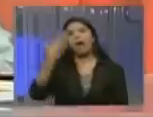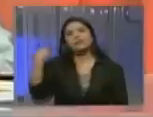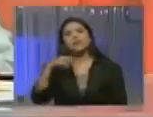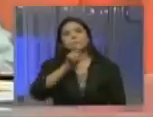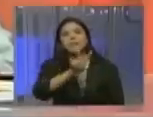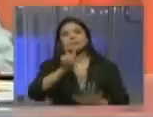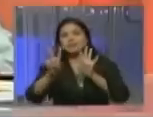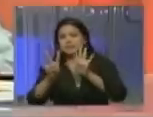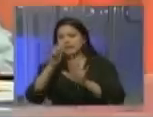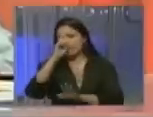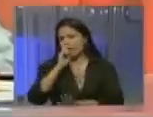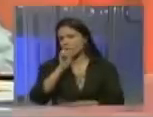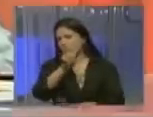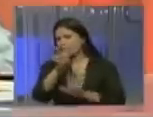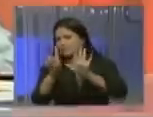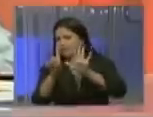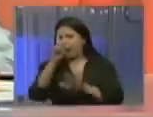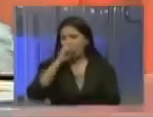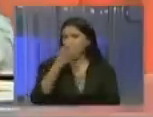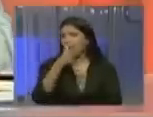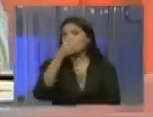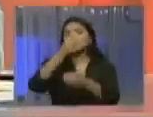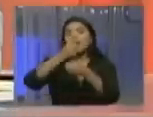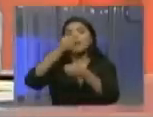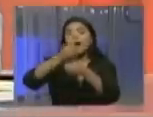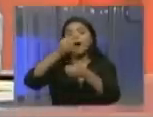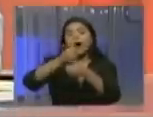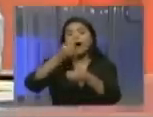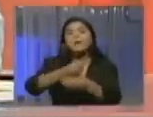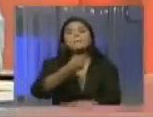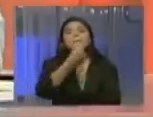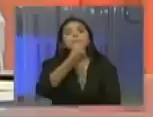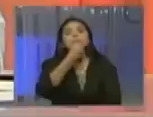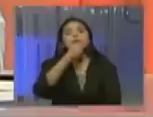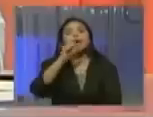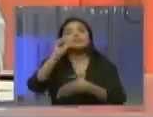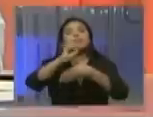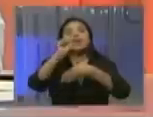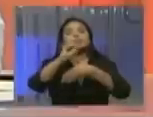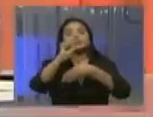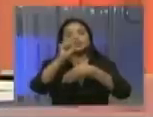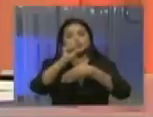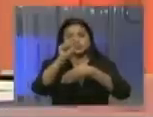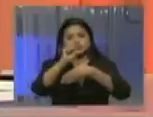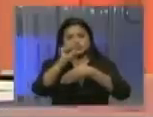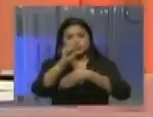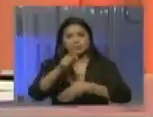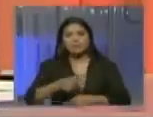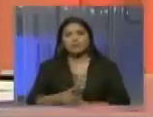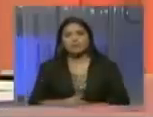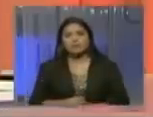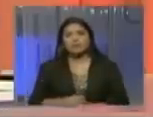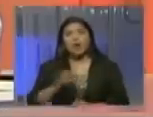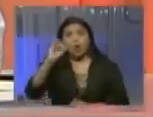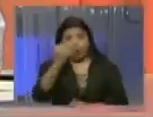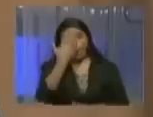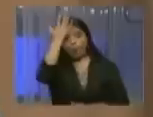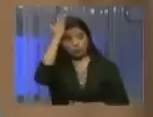años, 26 años. Trabajaba como reportero de Telesur, Jordán,